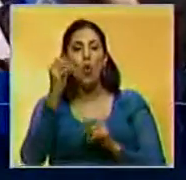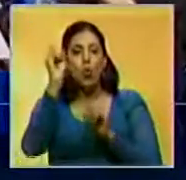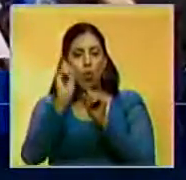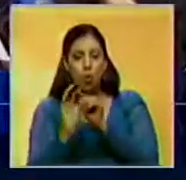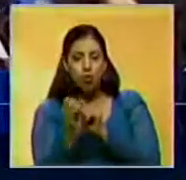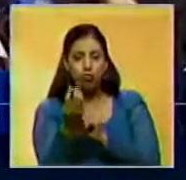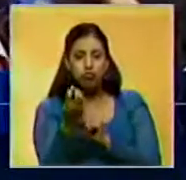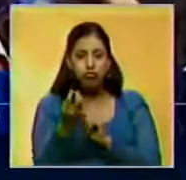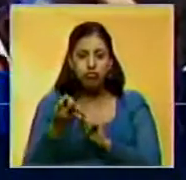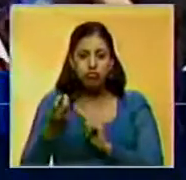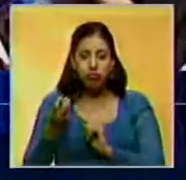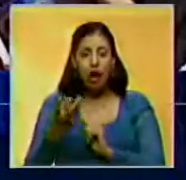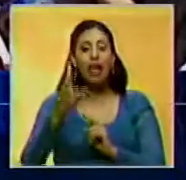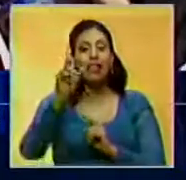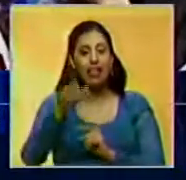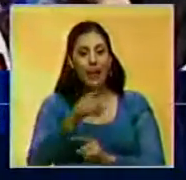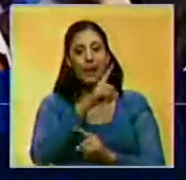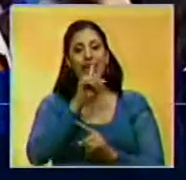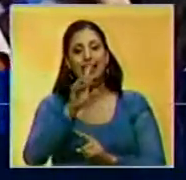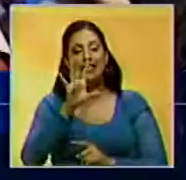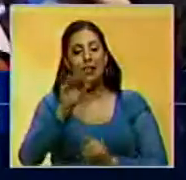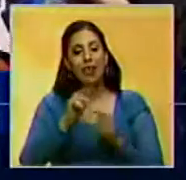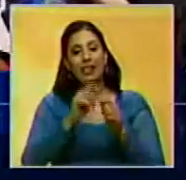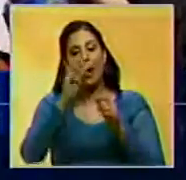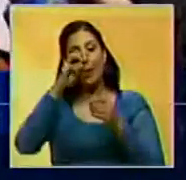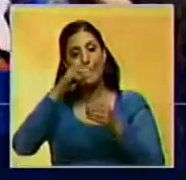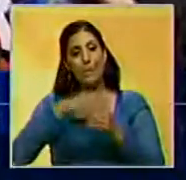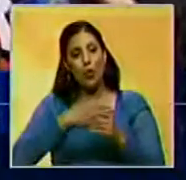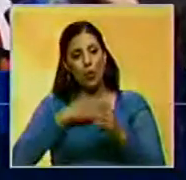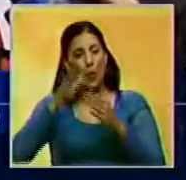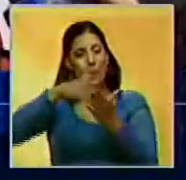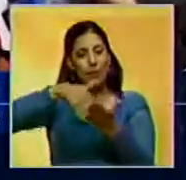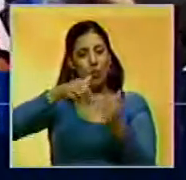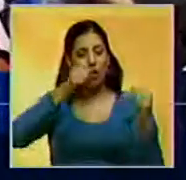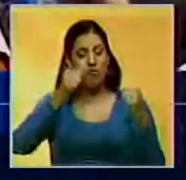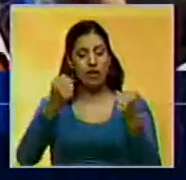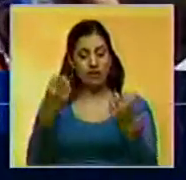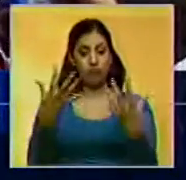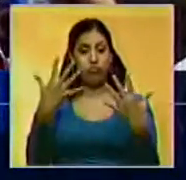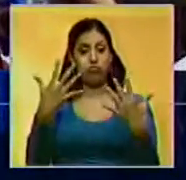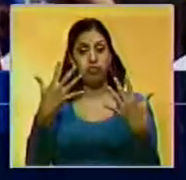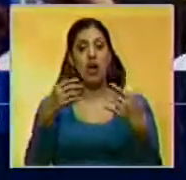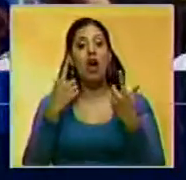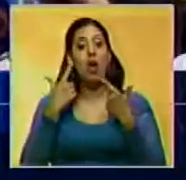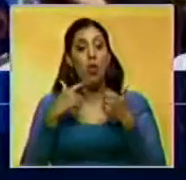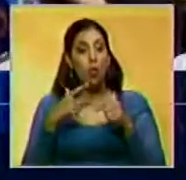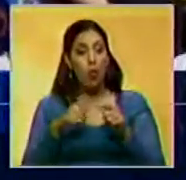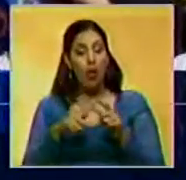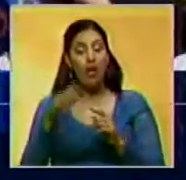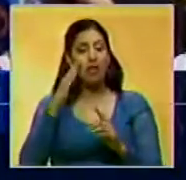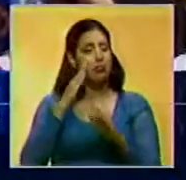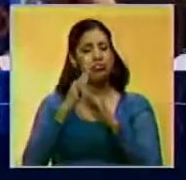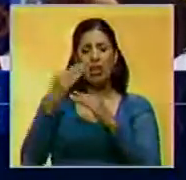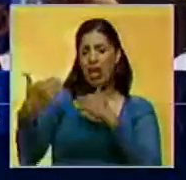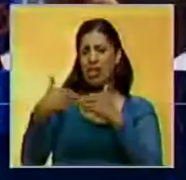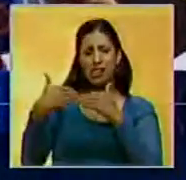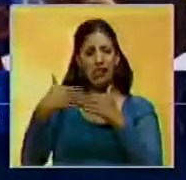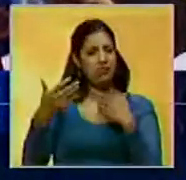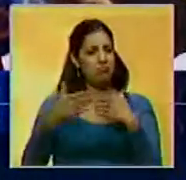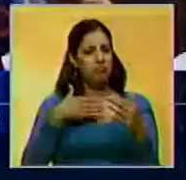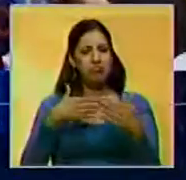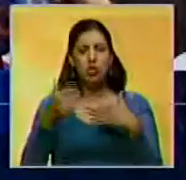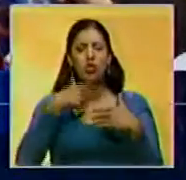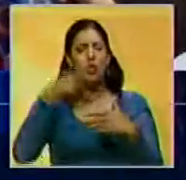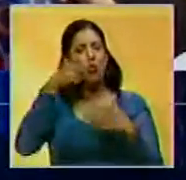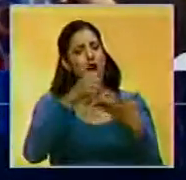demarcaron 250 metros de vialidad con pintura de alto tráfico. Ocariz señaló que está dispuesto, a pesar de los obstáculos y las adversidades,